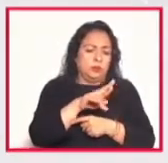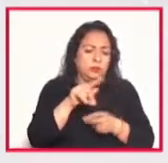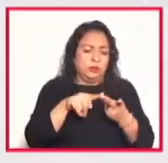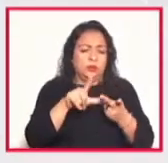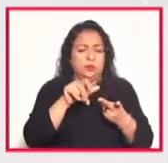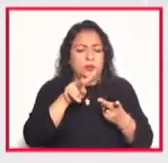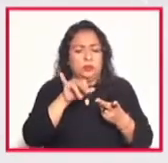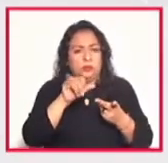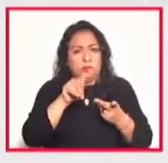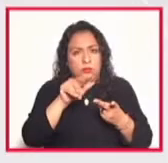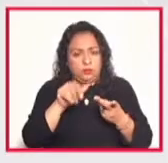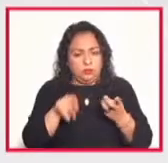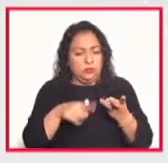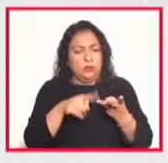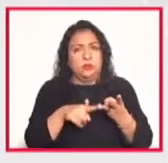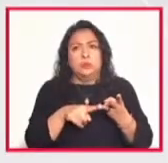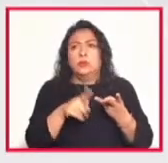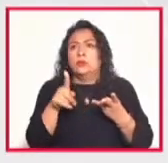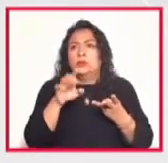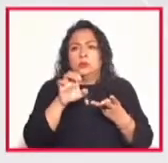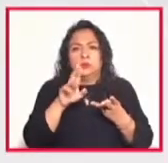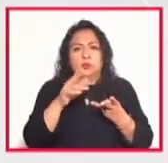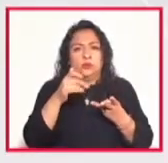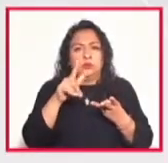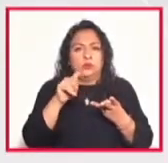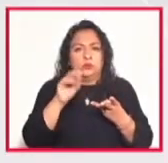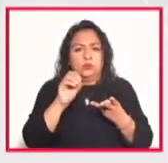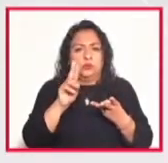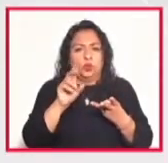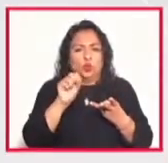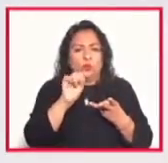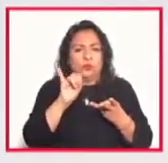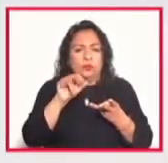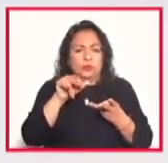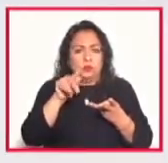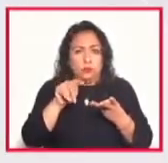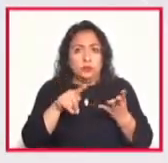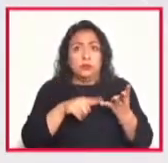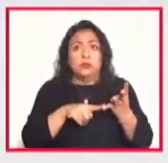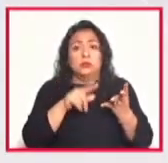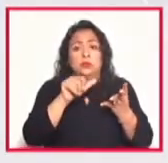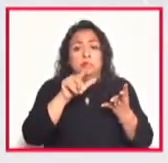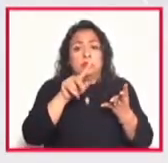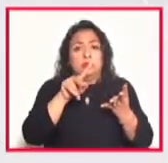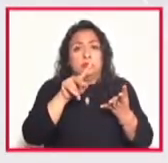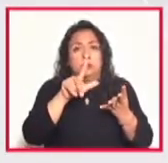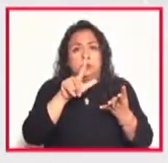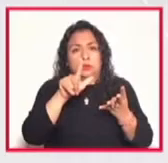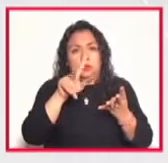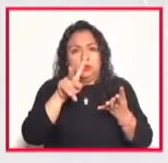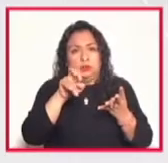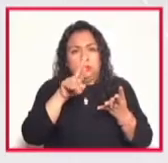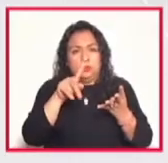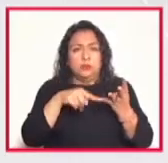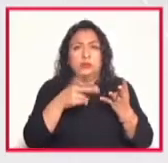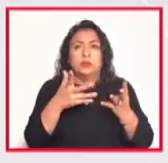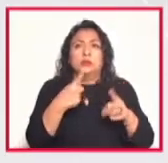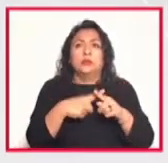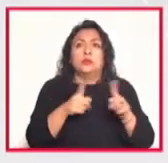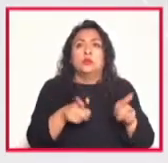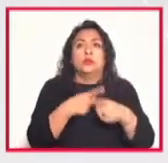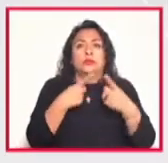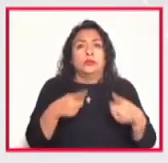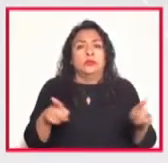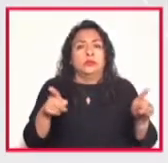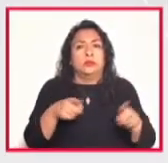tenemos una obra de Eugenio Tucent de Javier Álvarez y esto estará a cargo interpretado por el